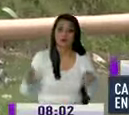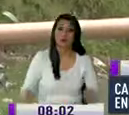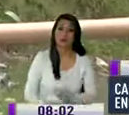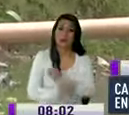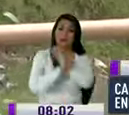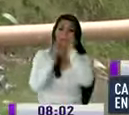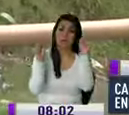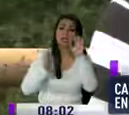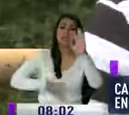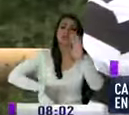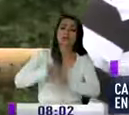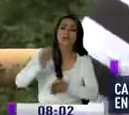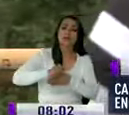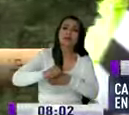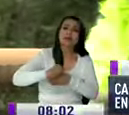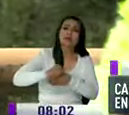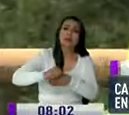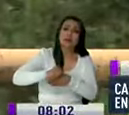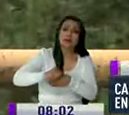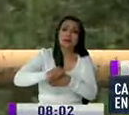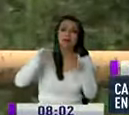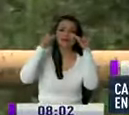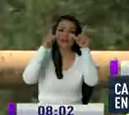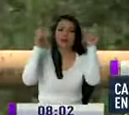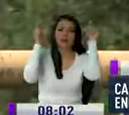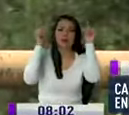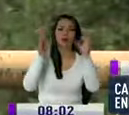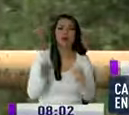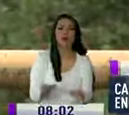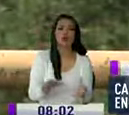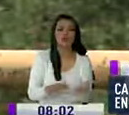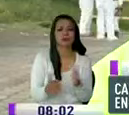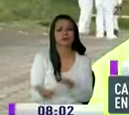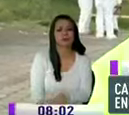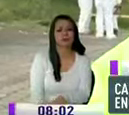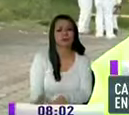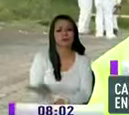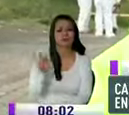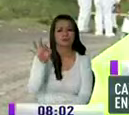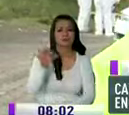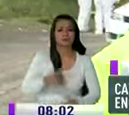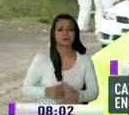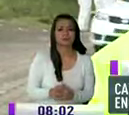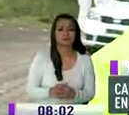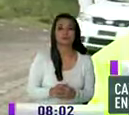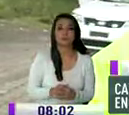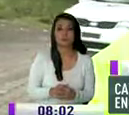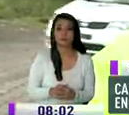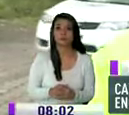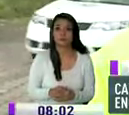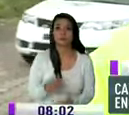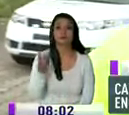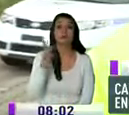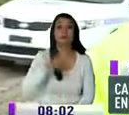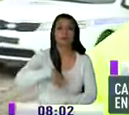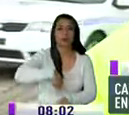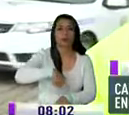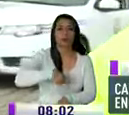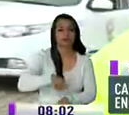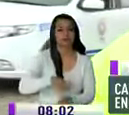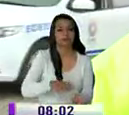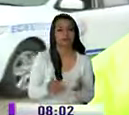prácticas profesionales. Se terminó en el filo de la quebrada del barrio Santa Clara. Aproximadamente tenemos ya más de 16 horas de